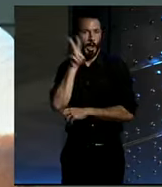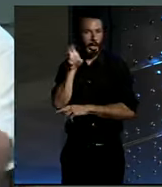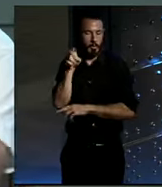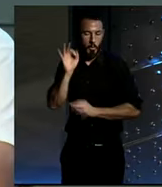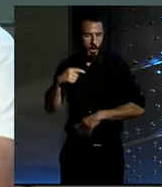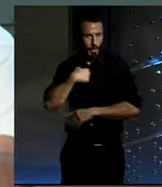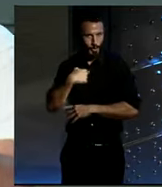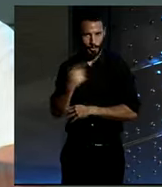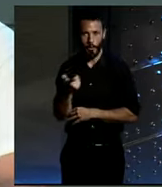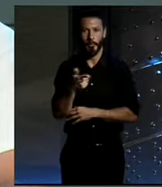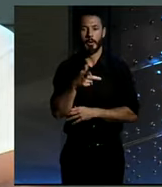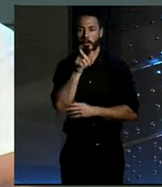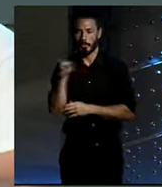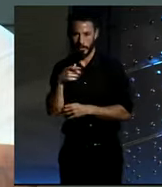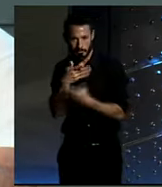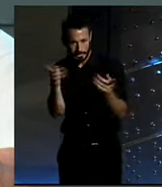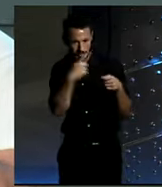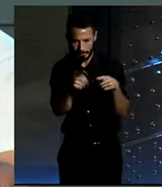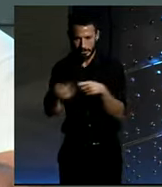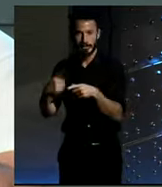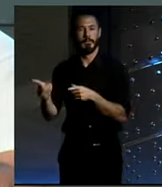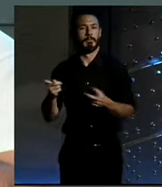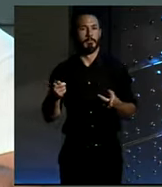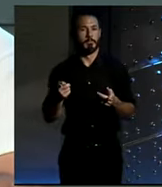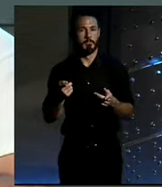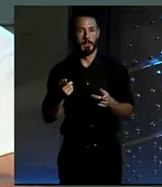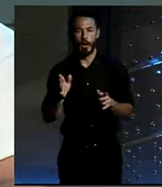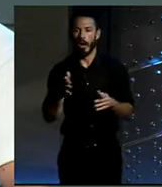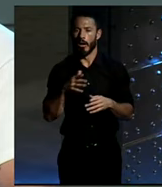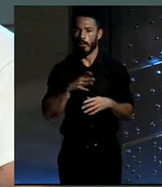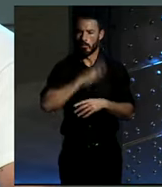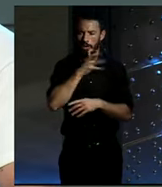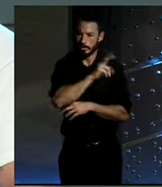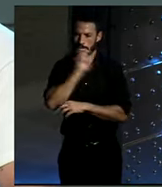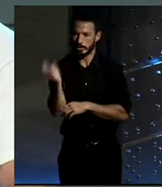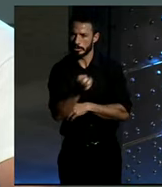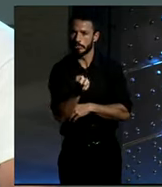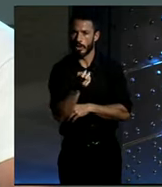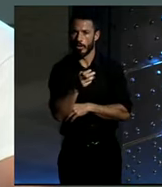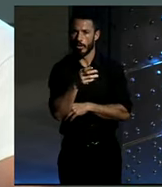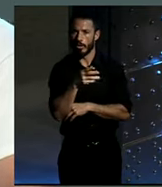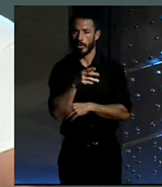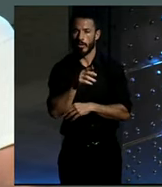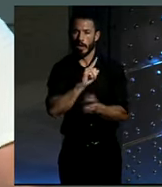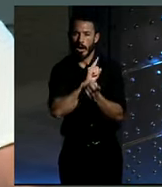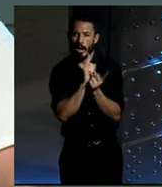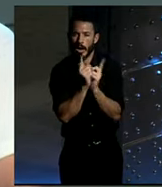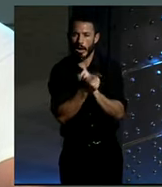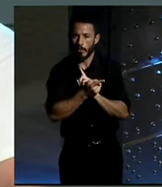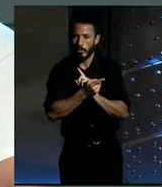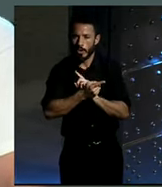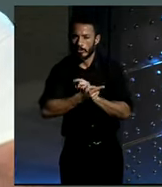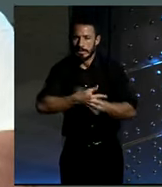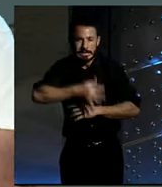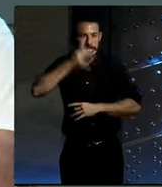está la gente que quiere ser hipster, pero su economía mucha gente no hace por muchos motivos, pero el verdadero cambio es cuando la bicicleta se utiliza porque es útil, porque es conveniente, porque es normal.